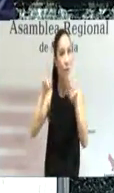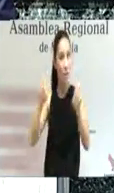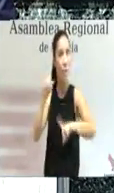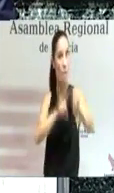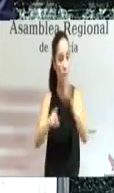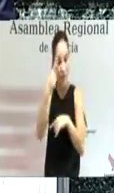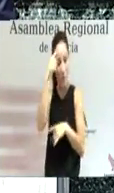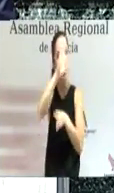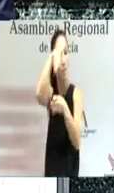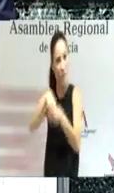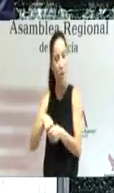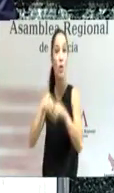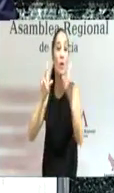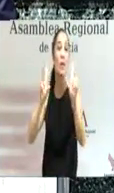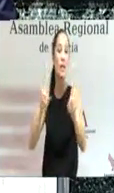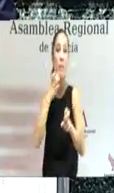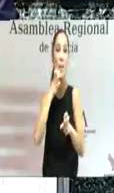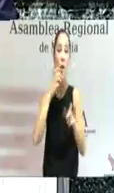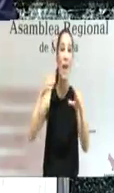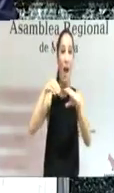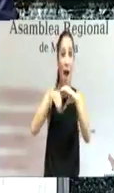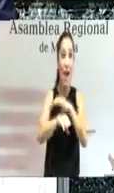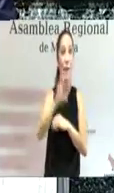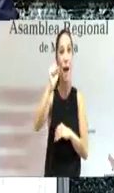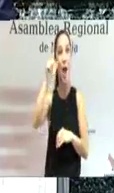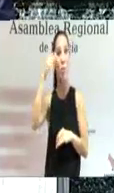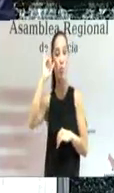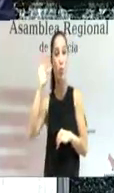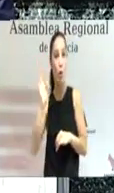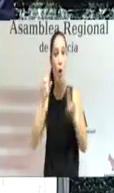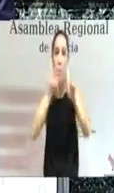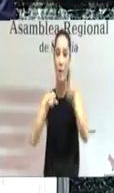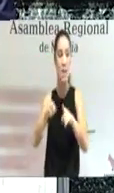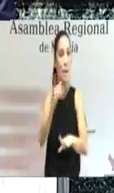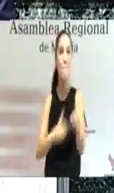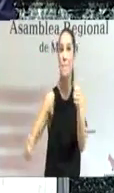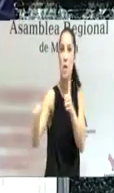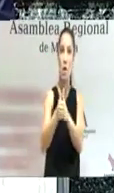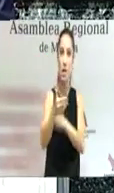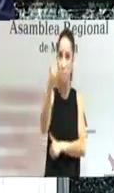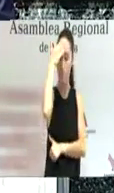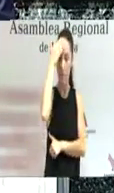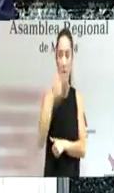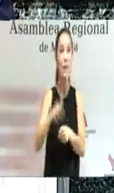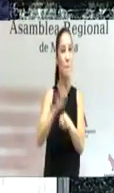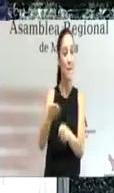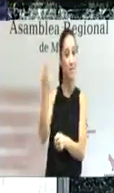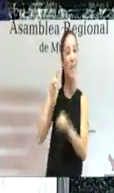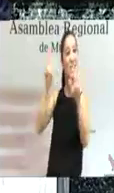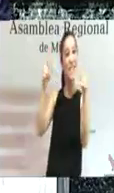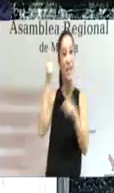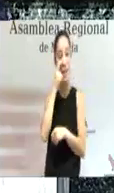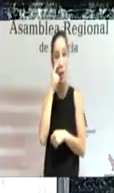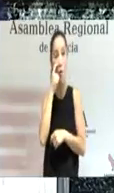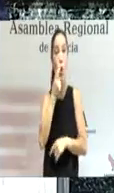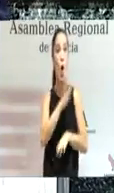definitivas a los vertidos en la Rambla del Albujón, es una prioridad. El martes 7 de junio se alcanzó un acuerdo entre el Gobierno de España